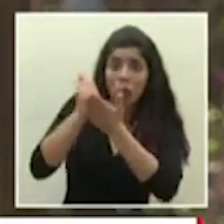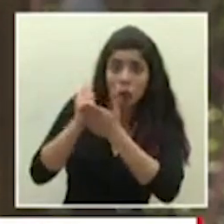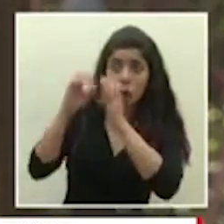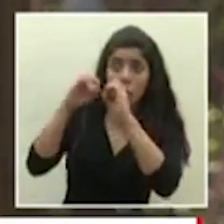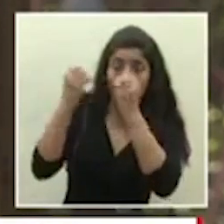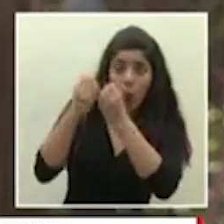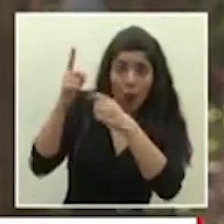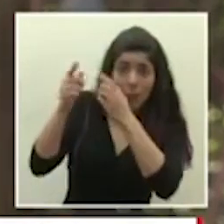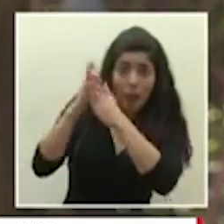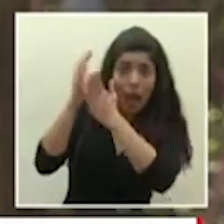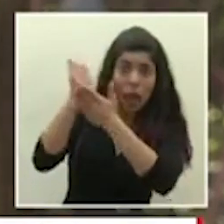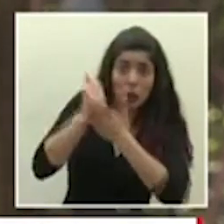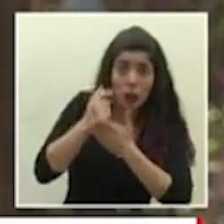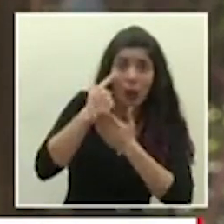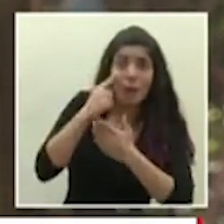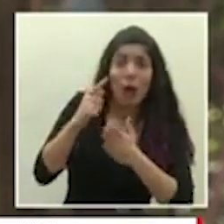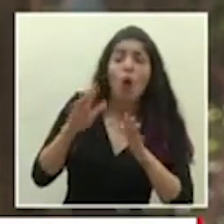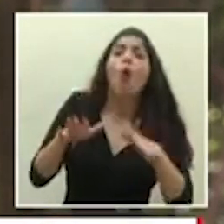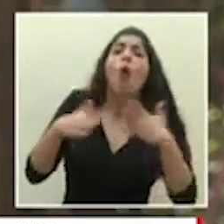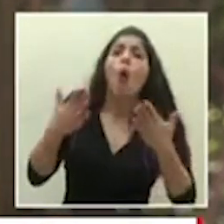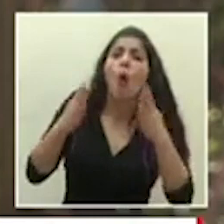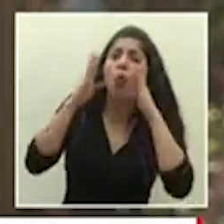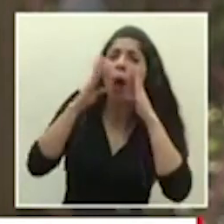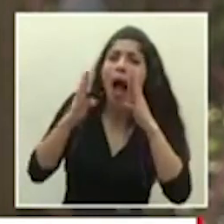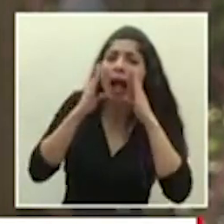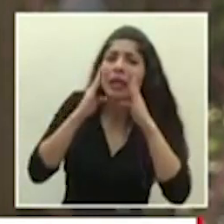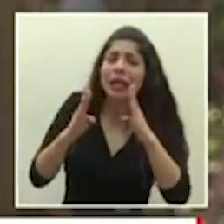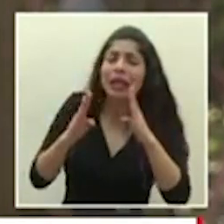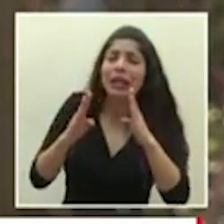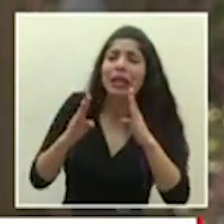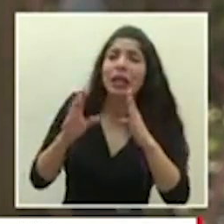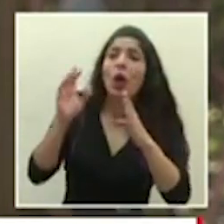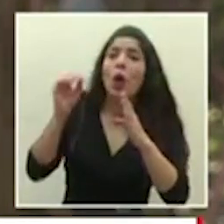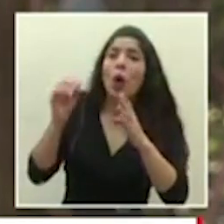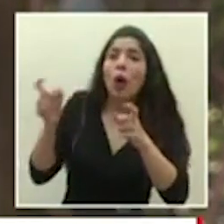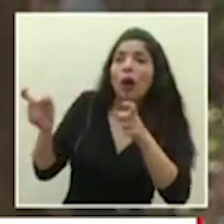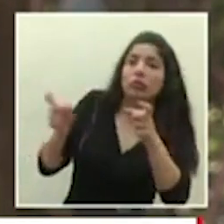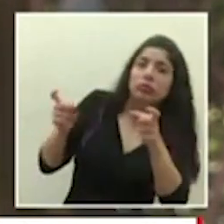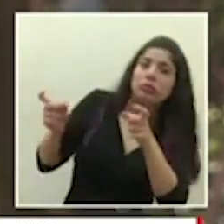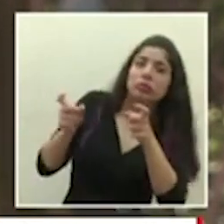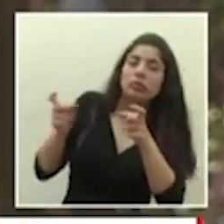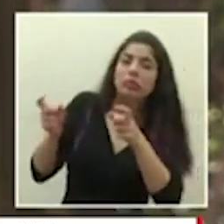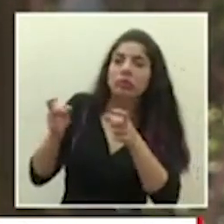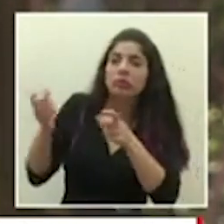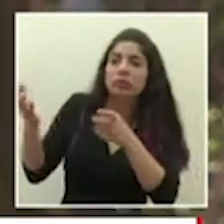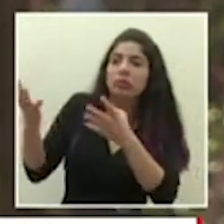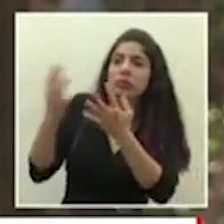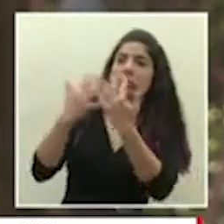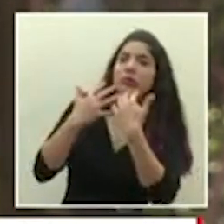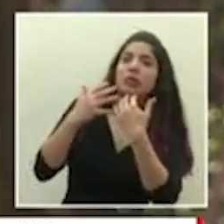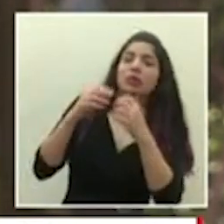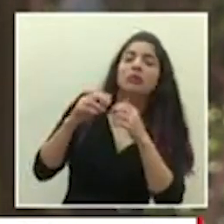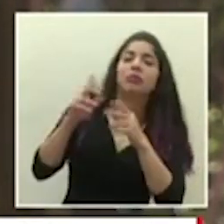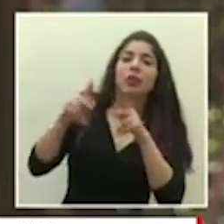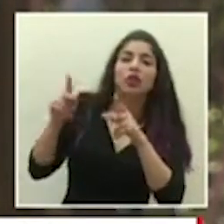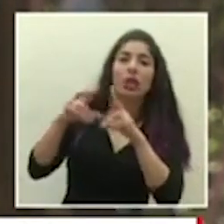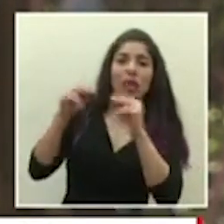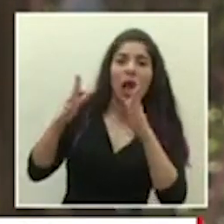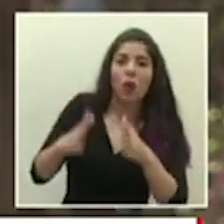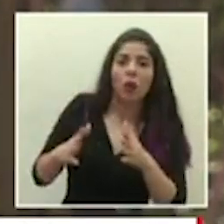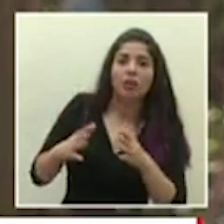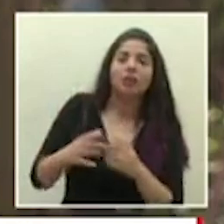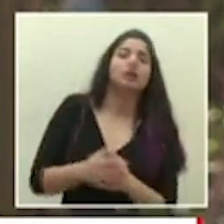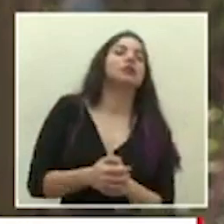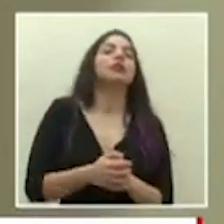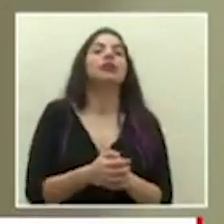que podamos eventualmente atender por no decir que atajar a estos ciudadanos nicaragüenses y cerramos aquí